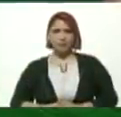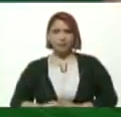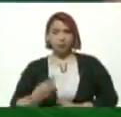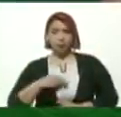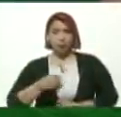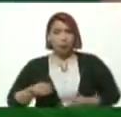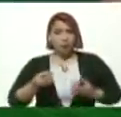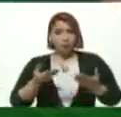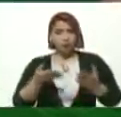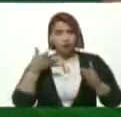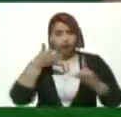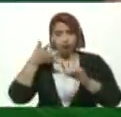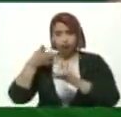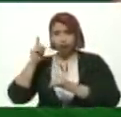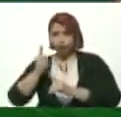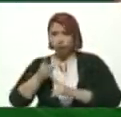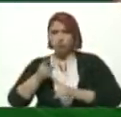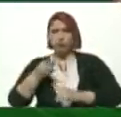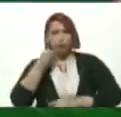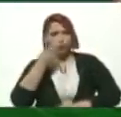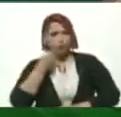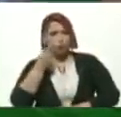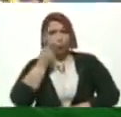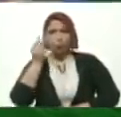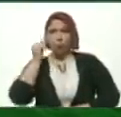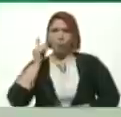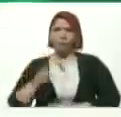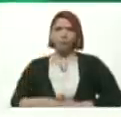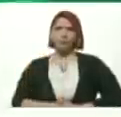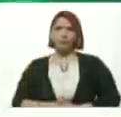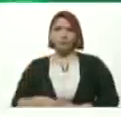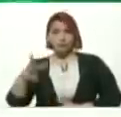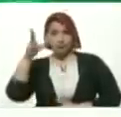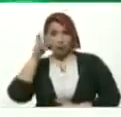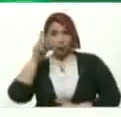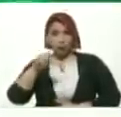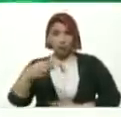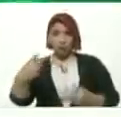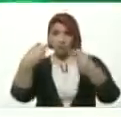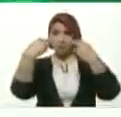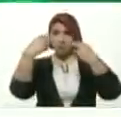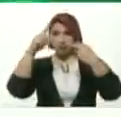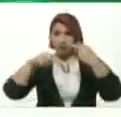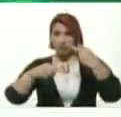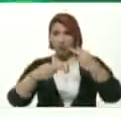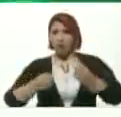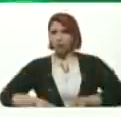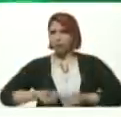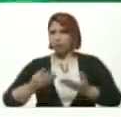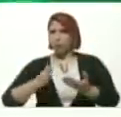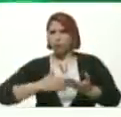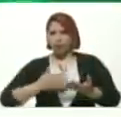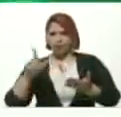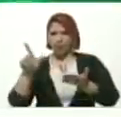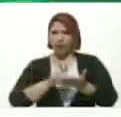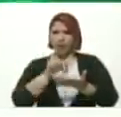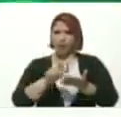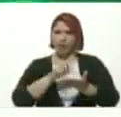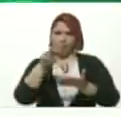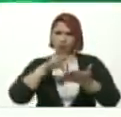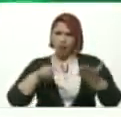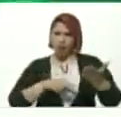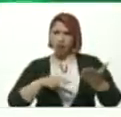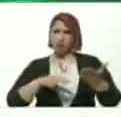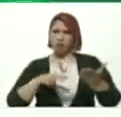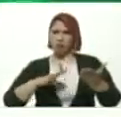recomiendo Muchachas Y muchachos Que me escuchan Además Se los recomiendo Mira vale Cuando uno va a hacer